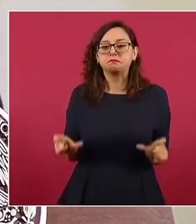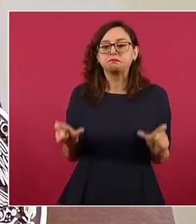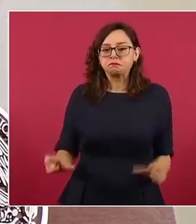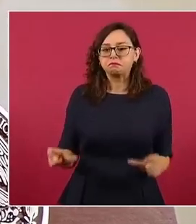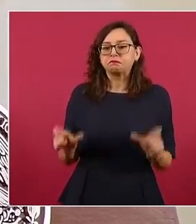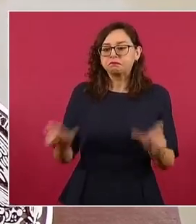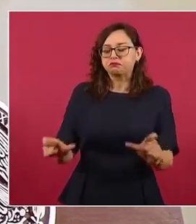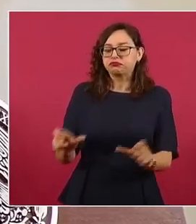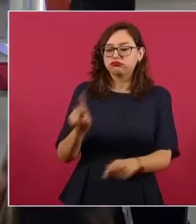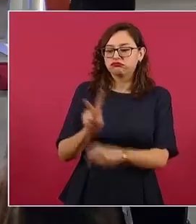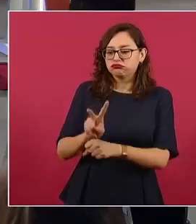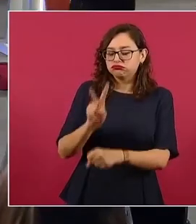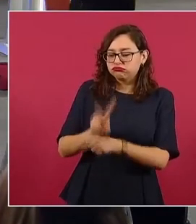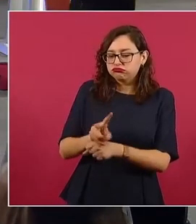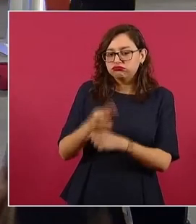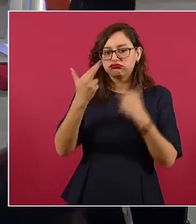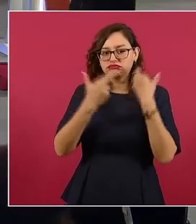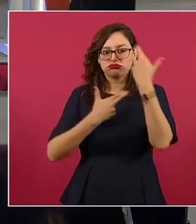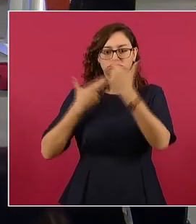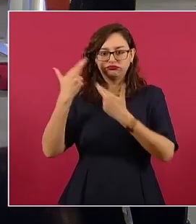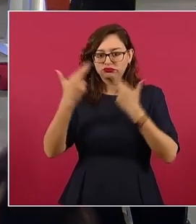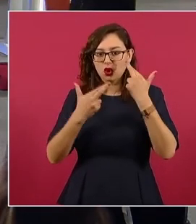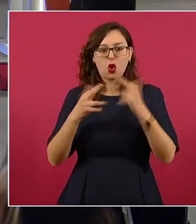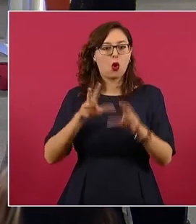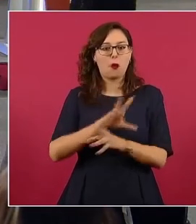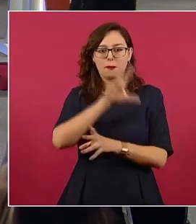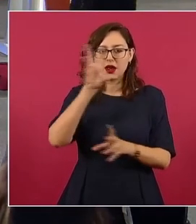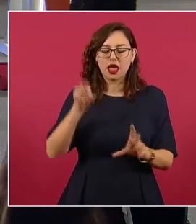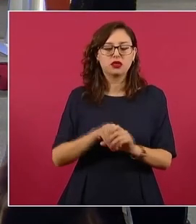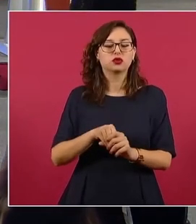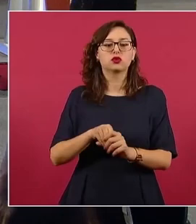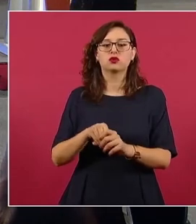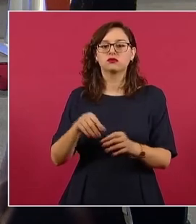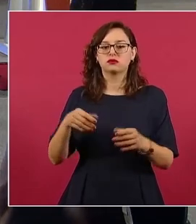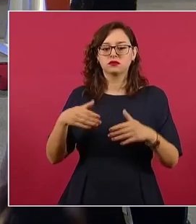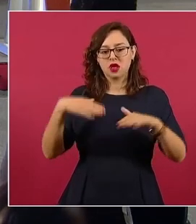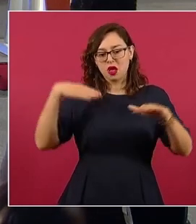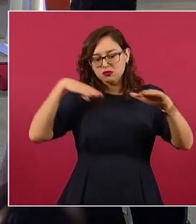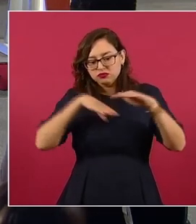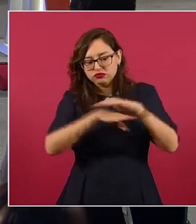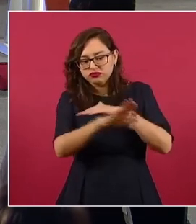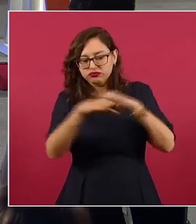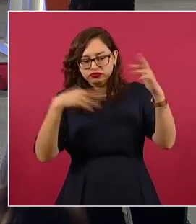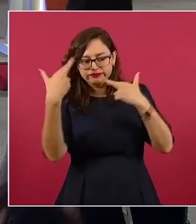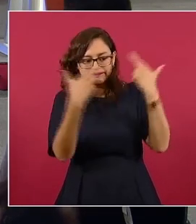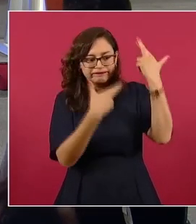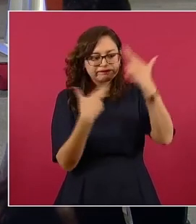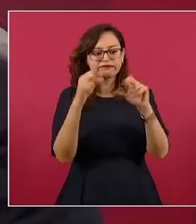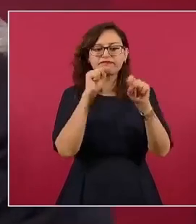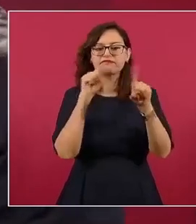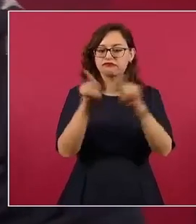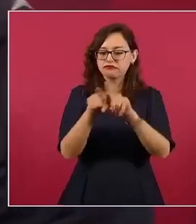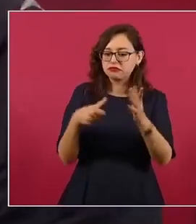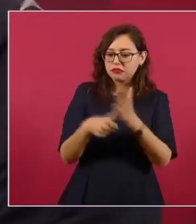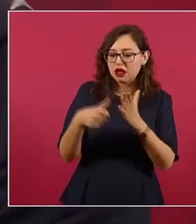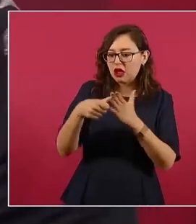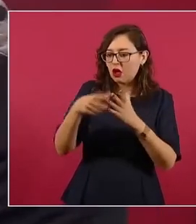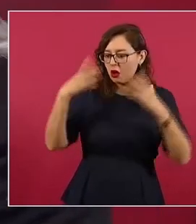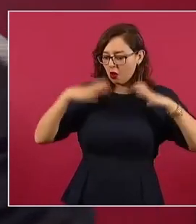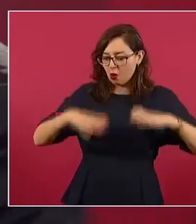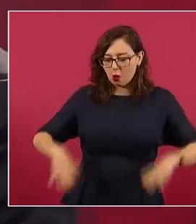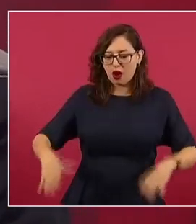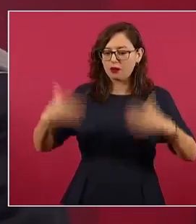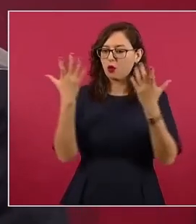en los sistemas electrónicos, en los biométricos y a los que lo conocen para poder registrar todo el flujo